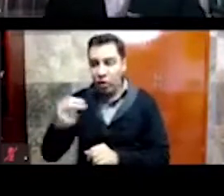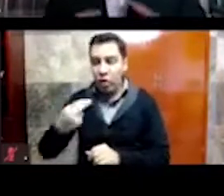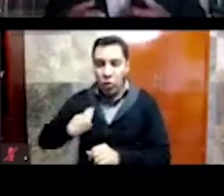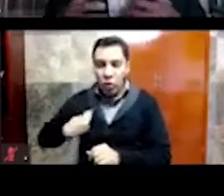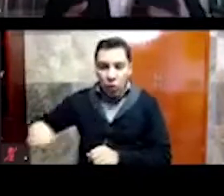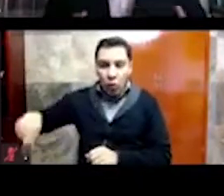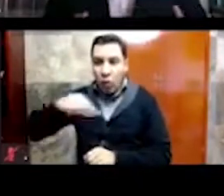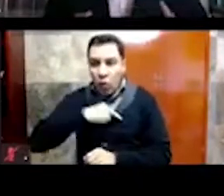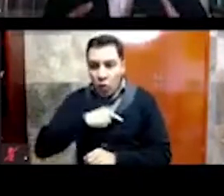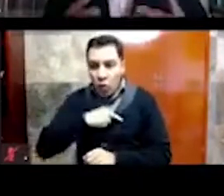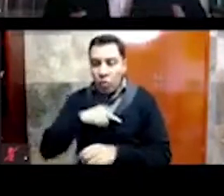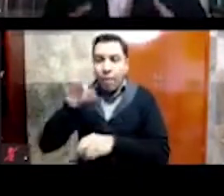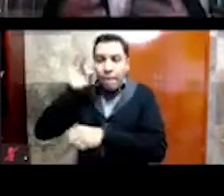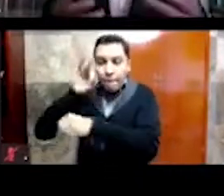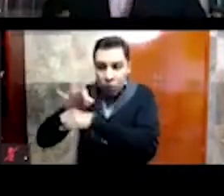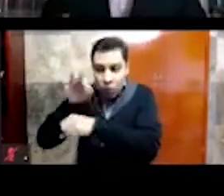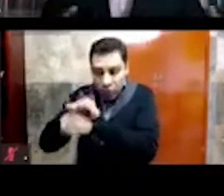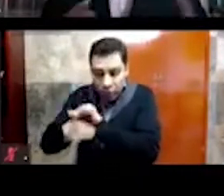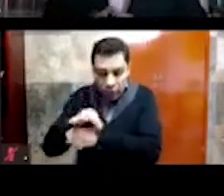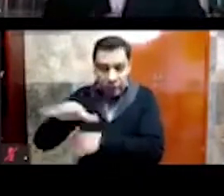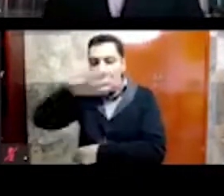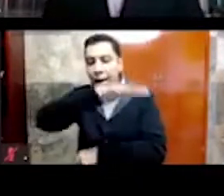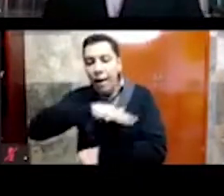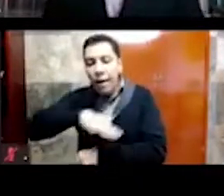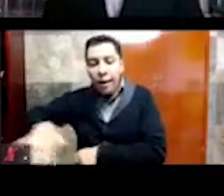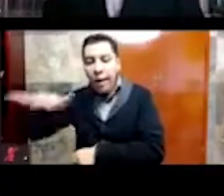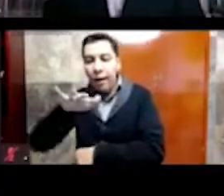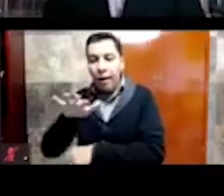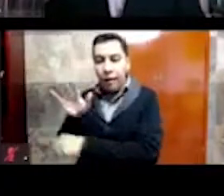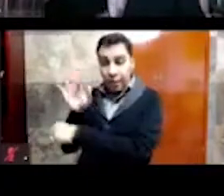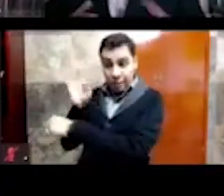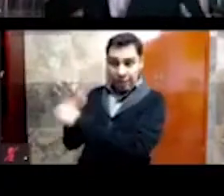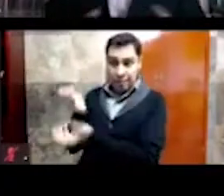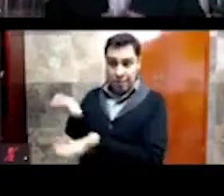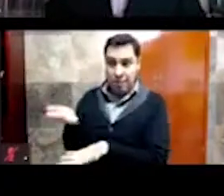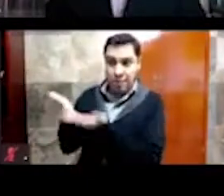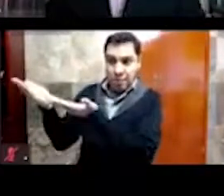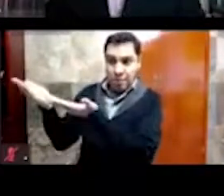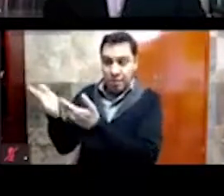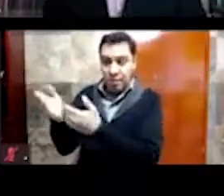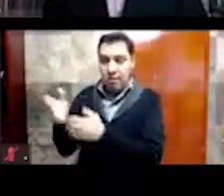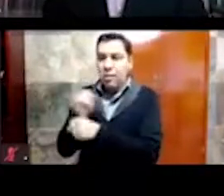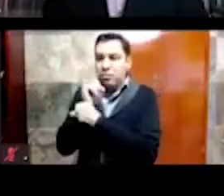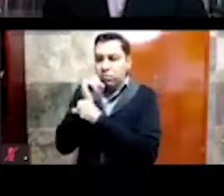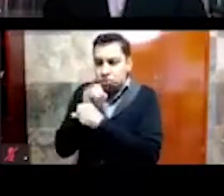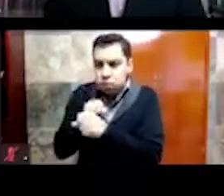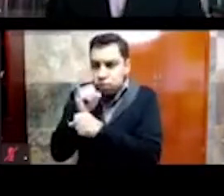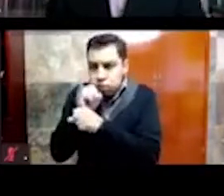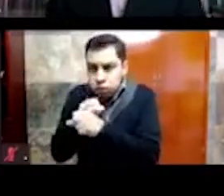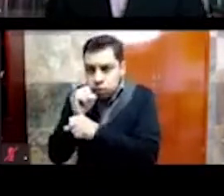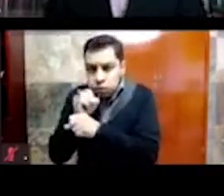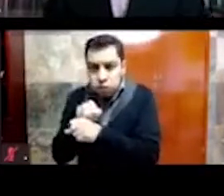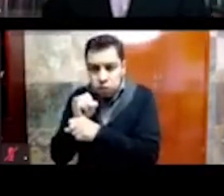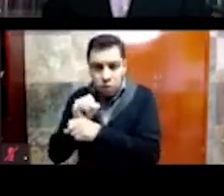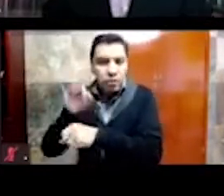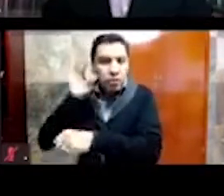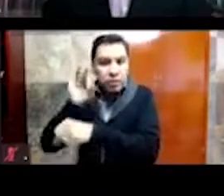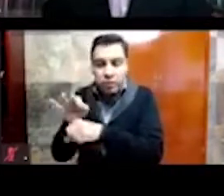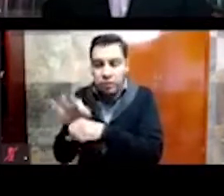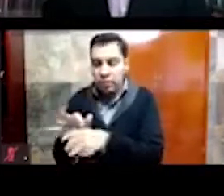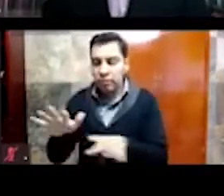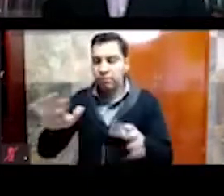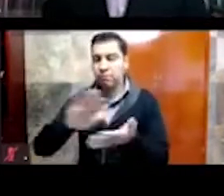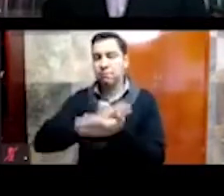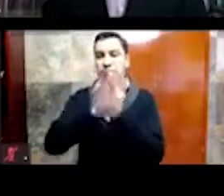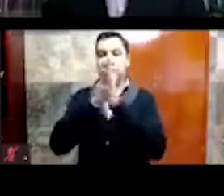proteger, investigar y proteger este patrimonio, estos restos arqueológicos, y que se están convirtiendo en